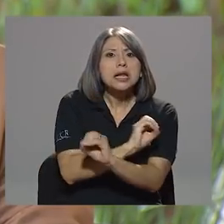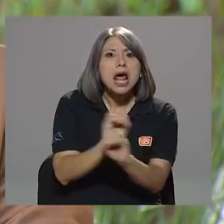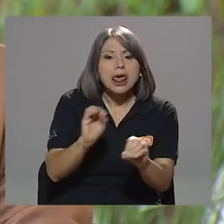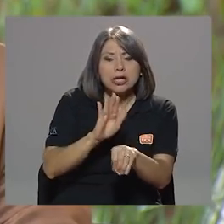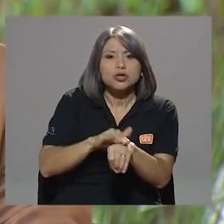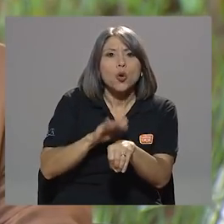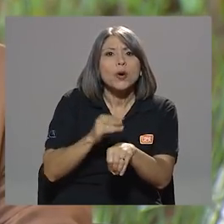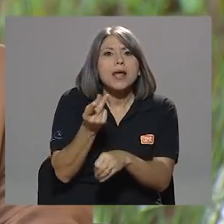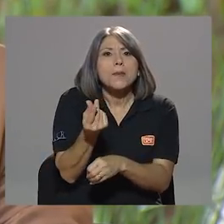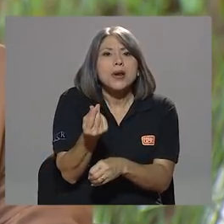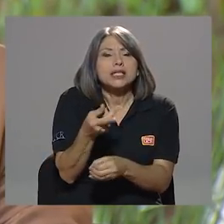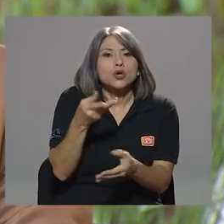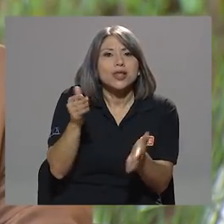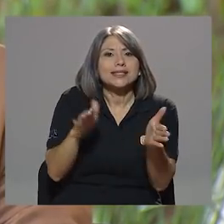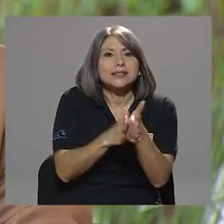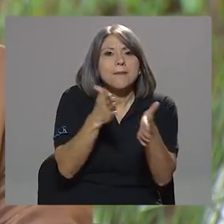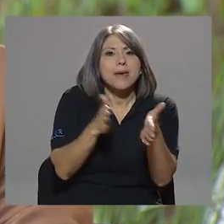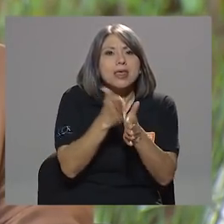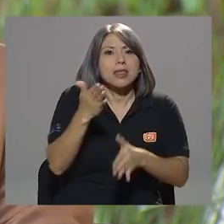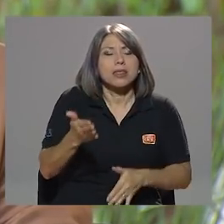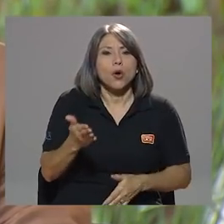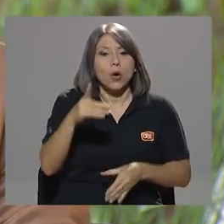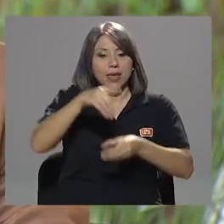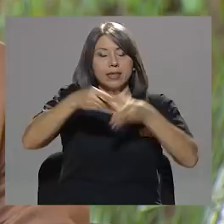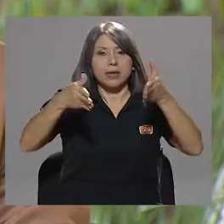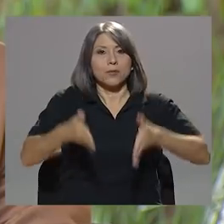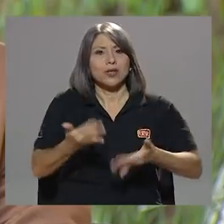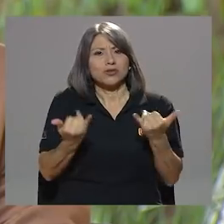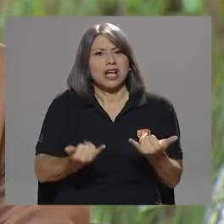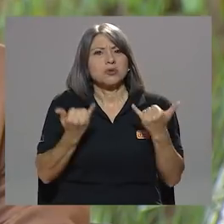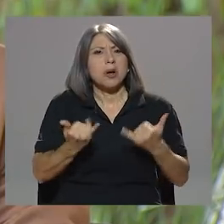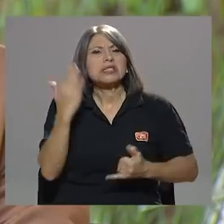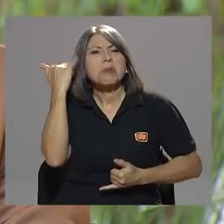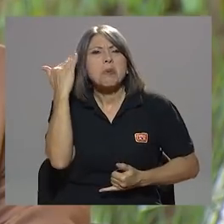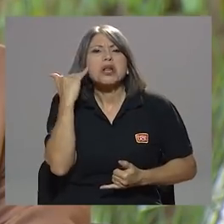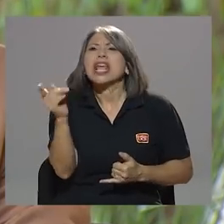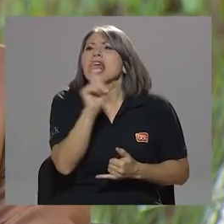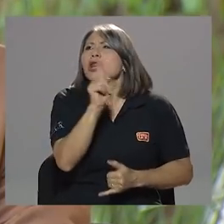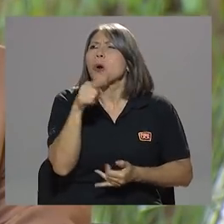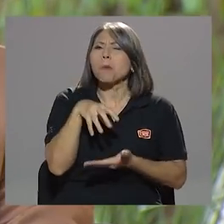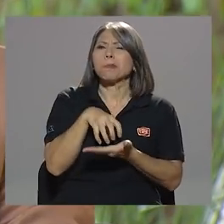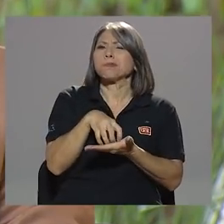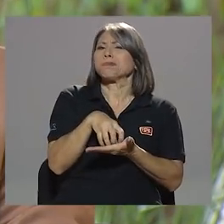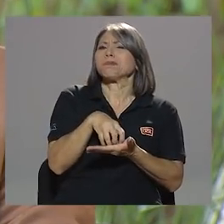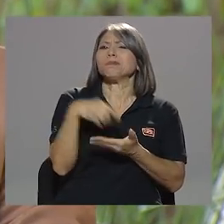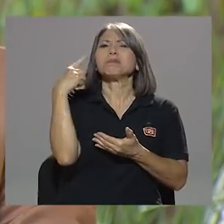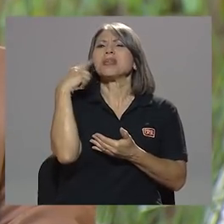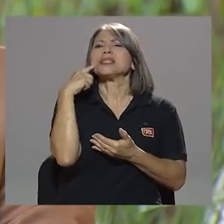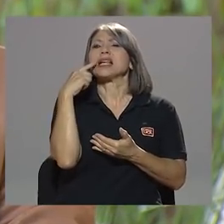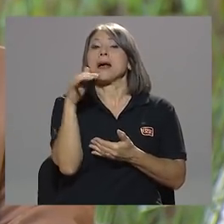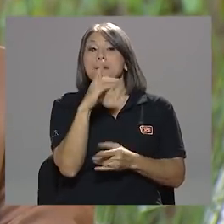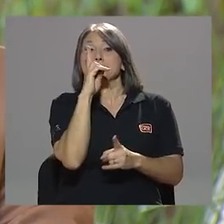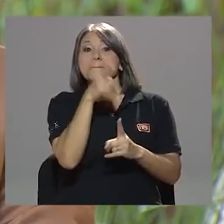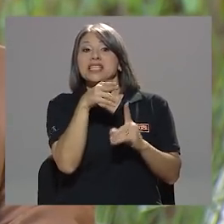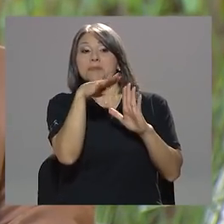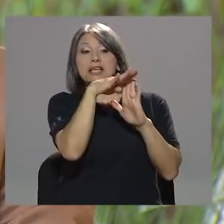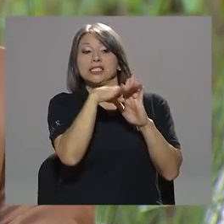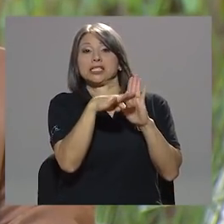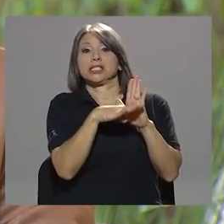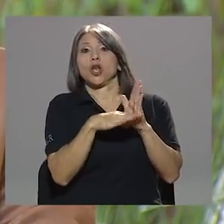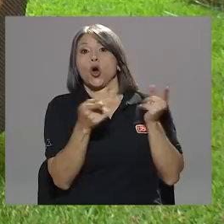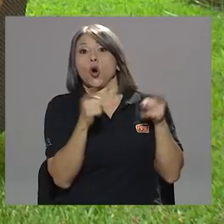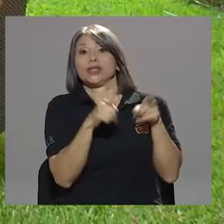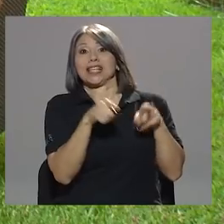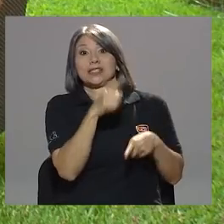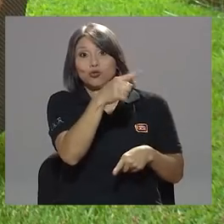¿Por qué razón los diputados actuales no se cuestionan la misma lista de coincidencias que usted acaba de